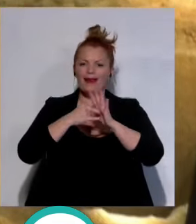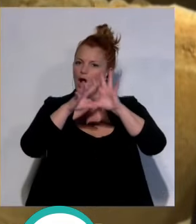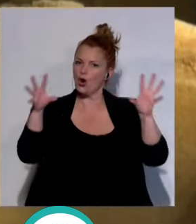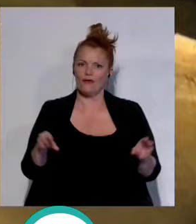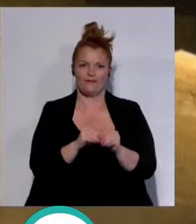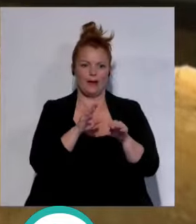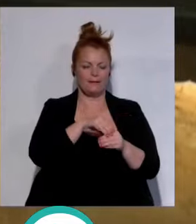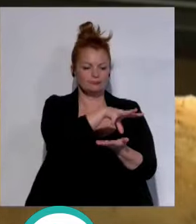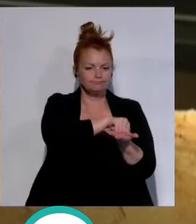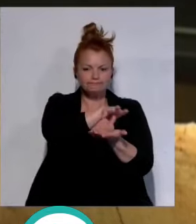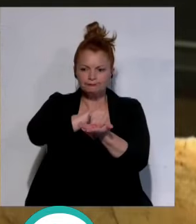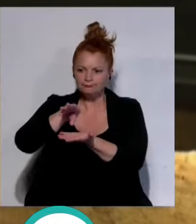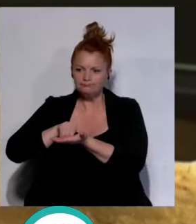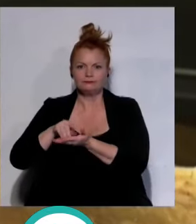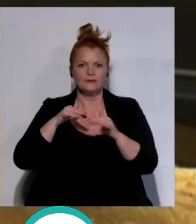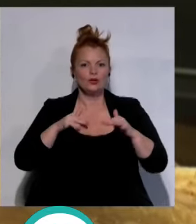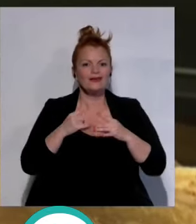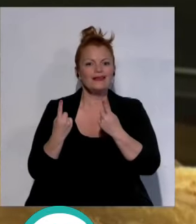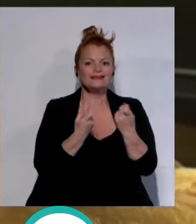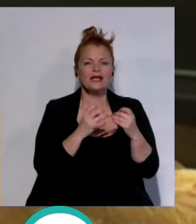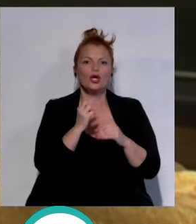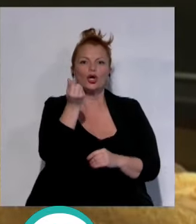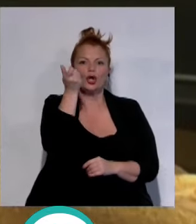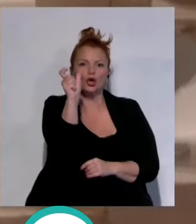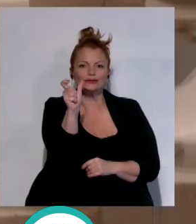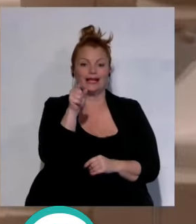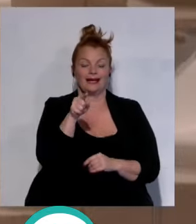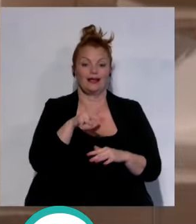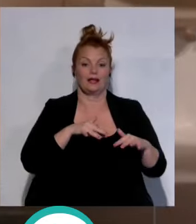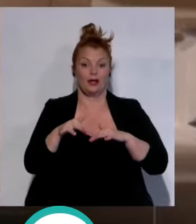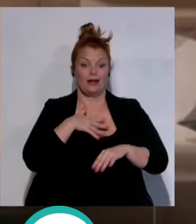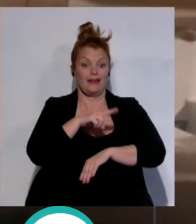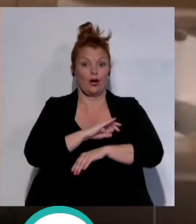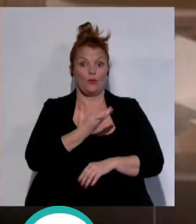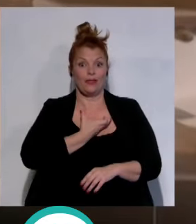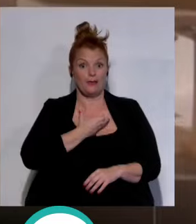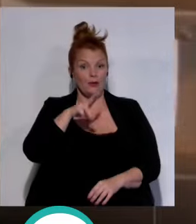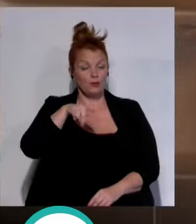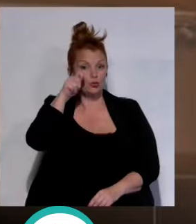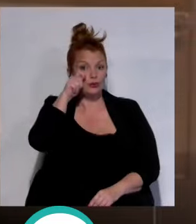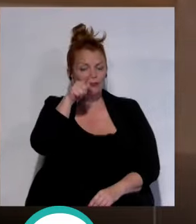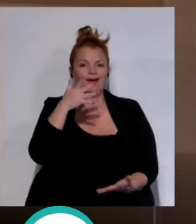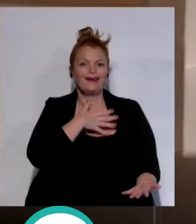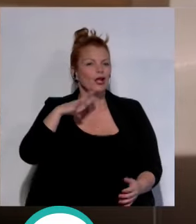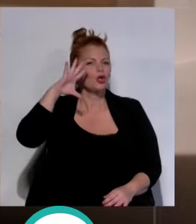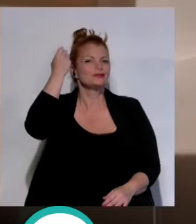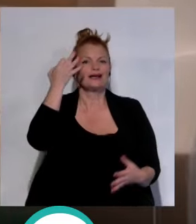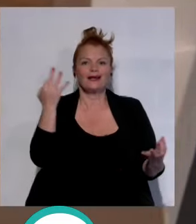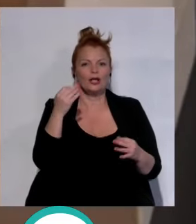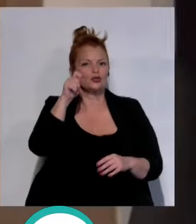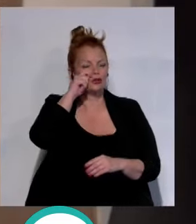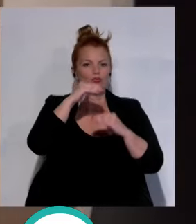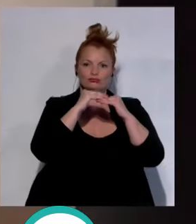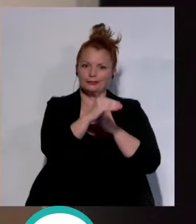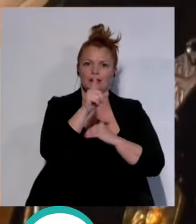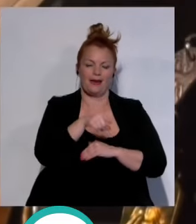que recoja las actuaciones necesarias y el coste. Con estas actuaciones, desde la Delegación Municipal de Turismo, se pretende conseguir un turismo sostenible